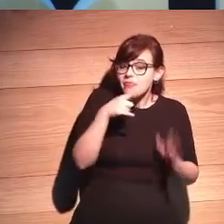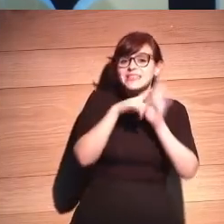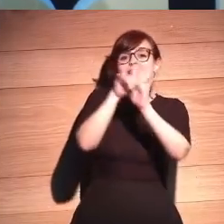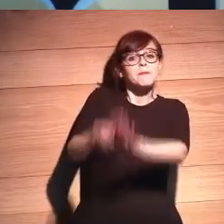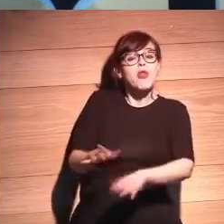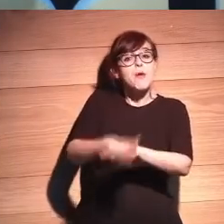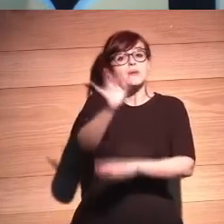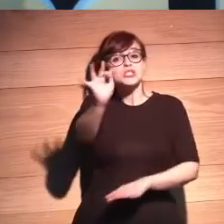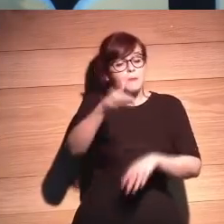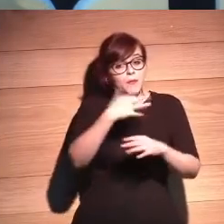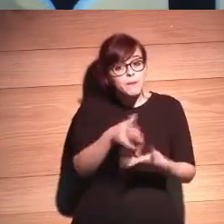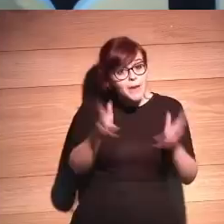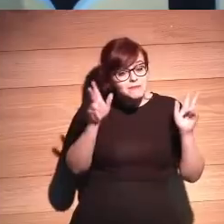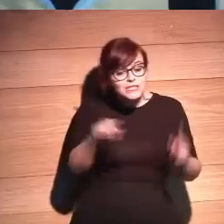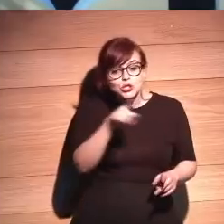discriminación positiva? Venga. ¿Quién?